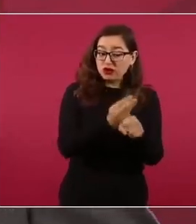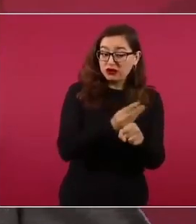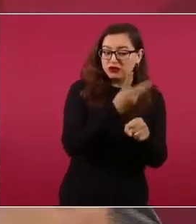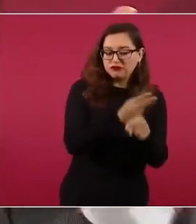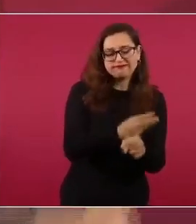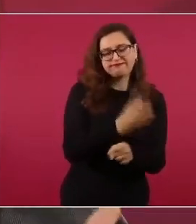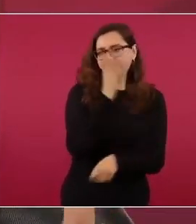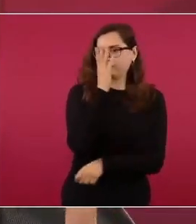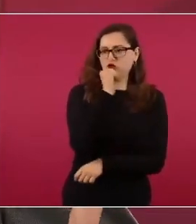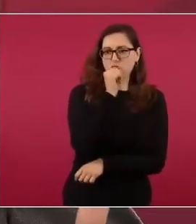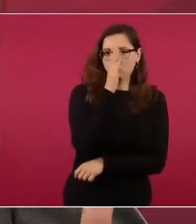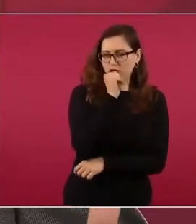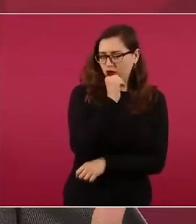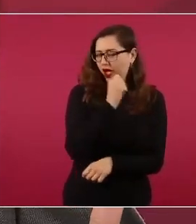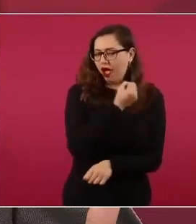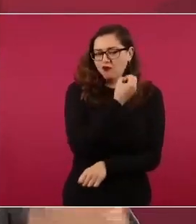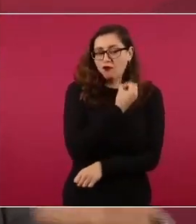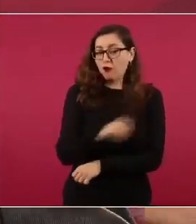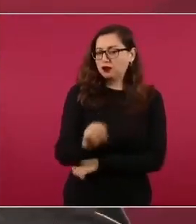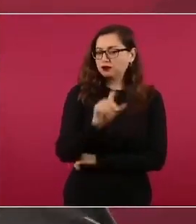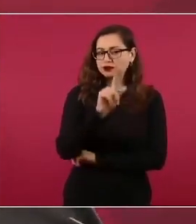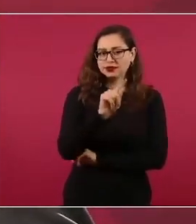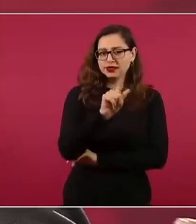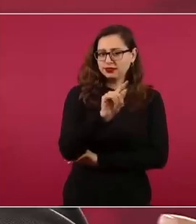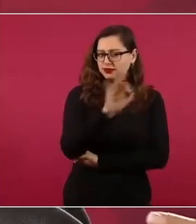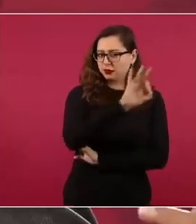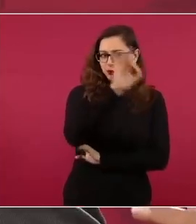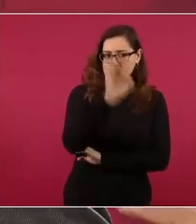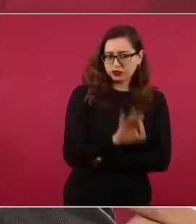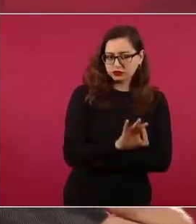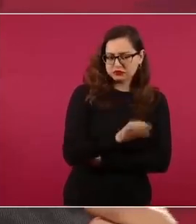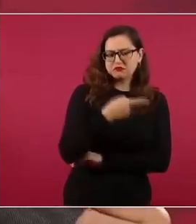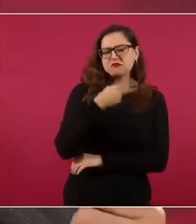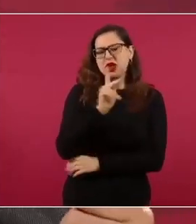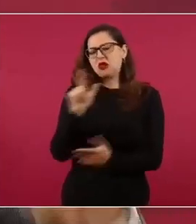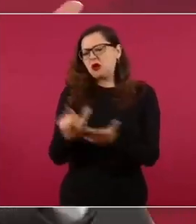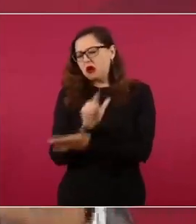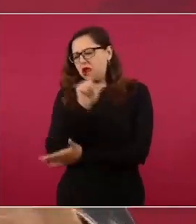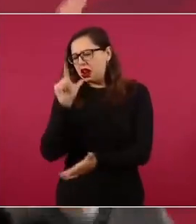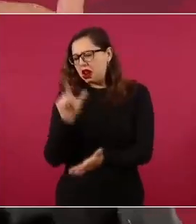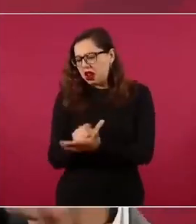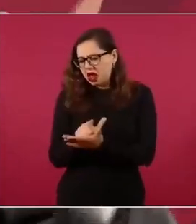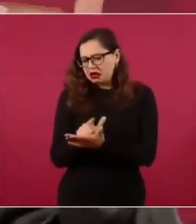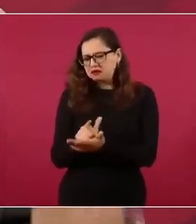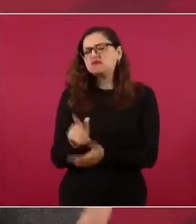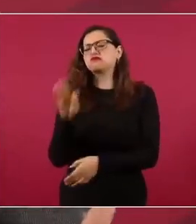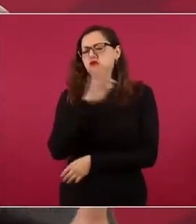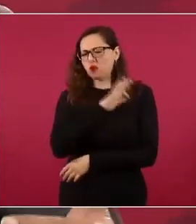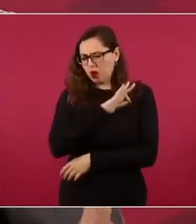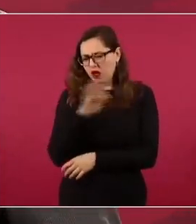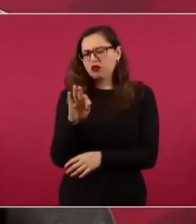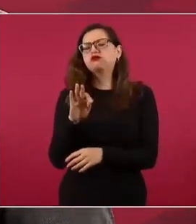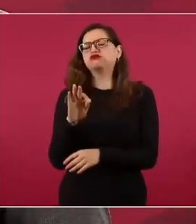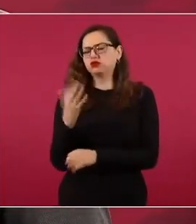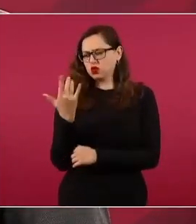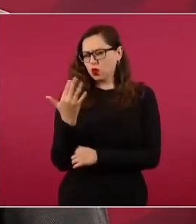leyes secundarias sólo basta con mayoría simple.